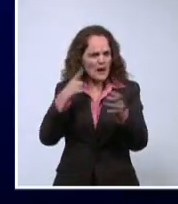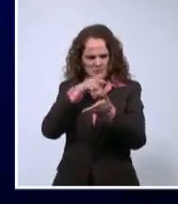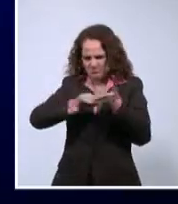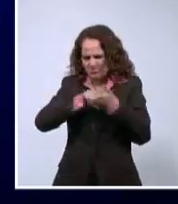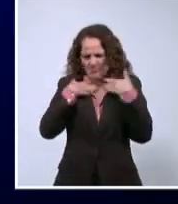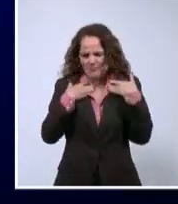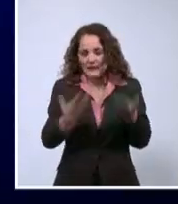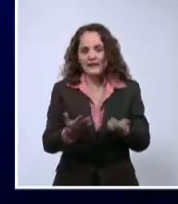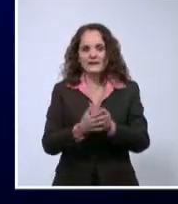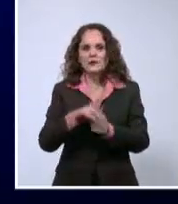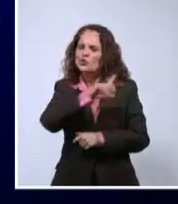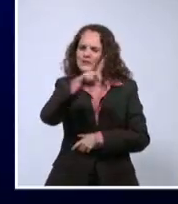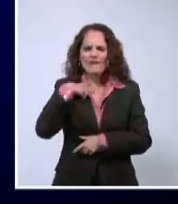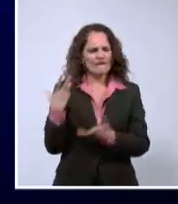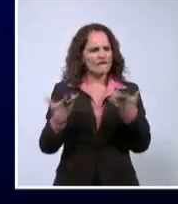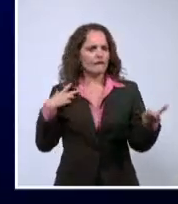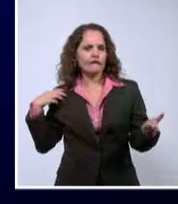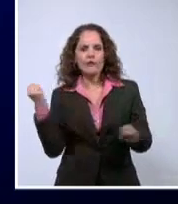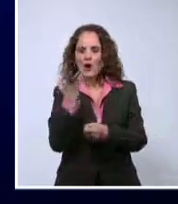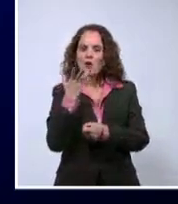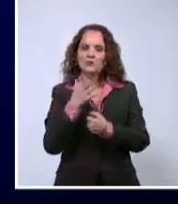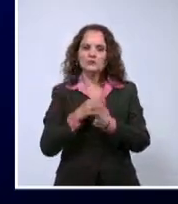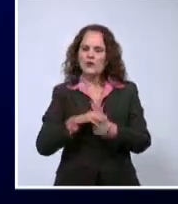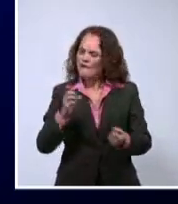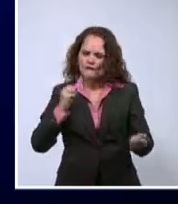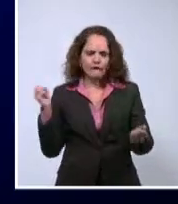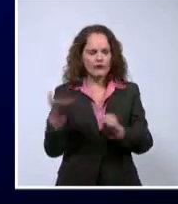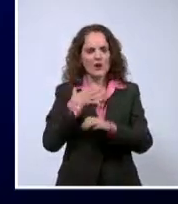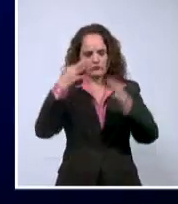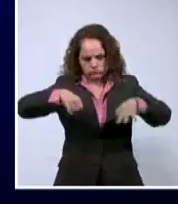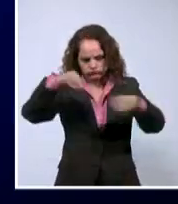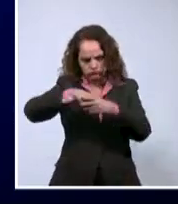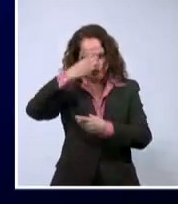Aquí lo que es que meter el fuego, a de la serie. Es fuego bien, ser.